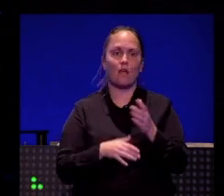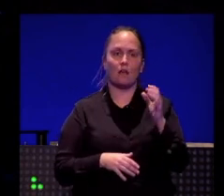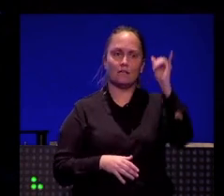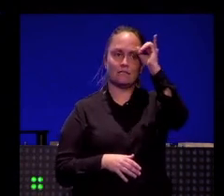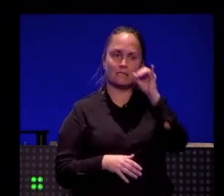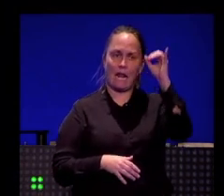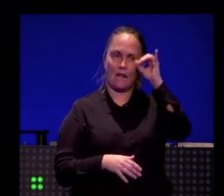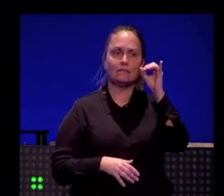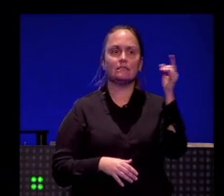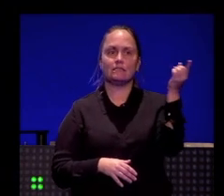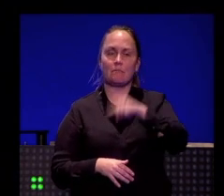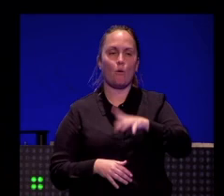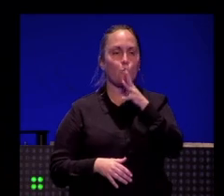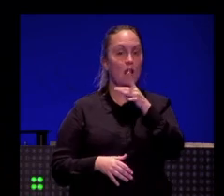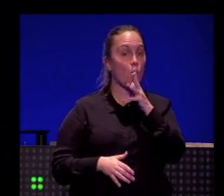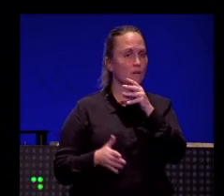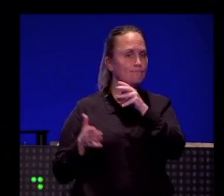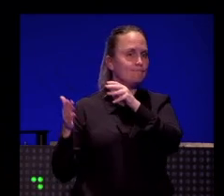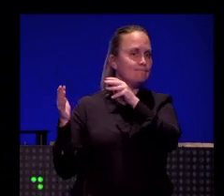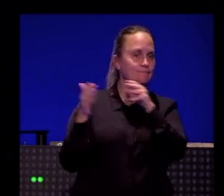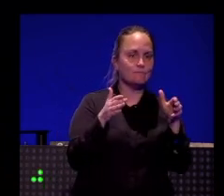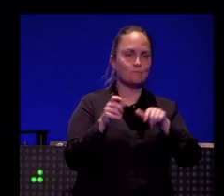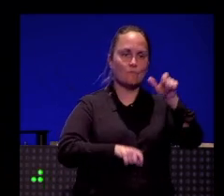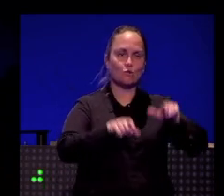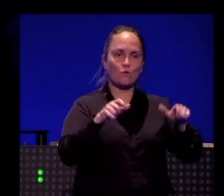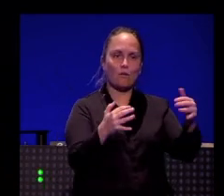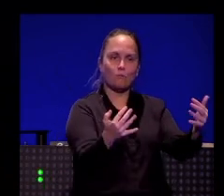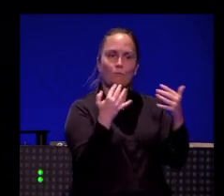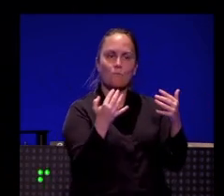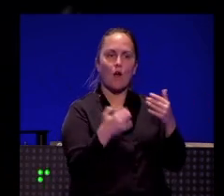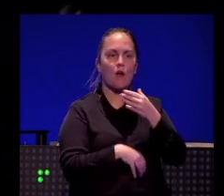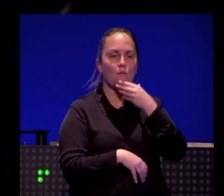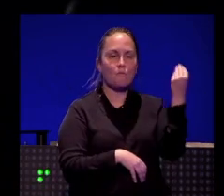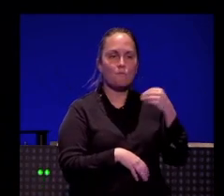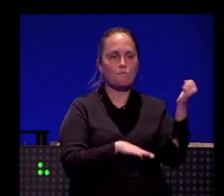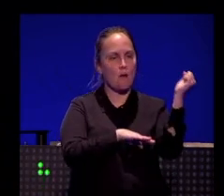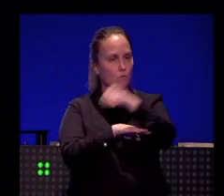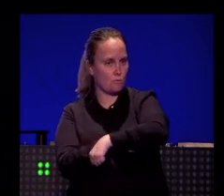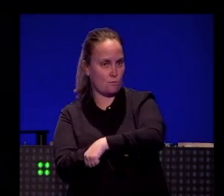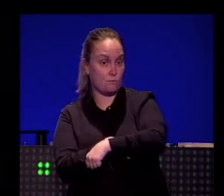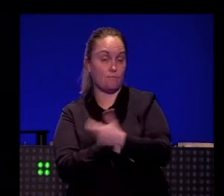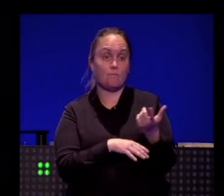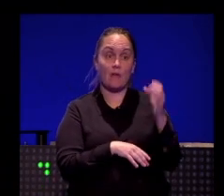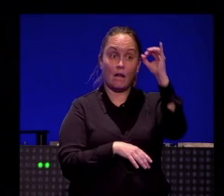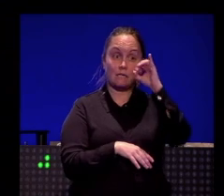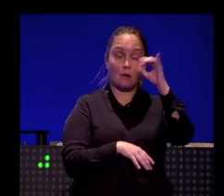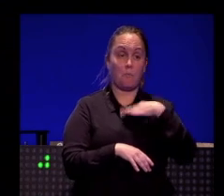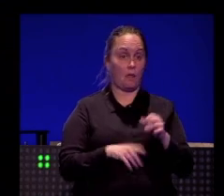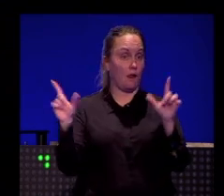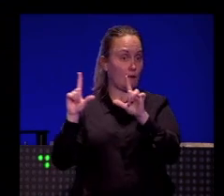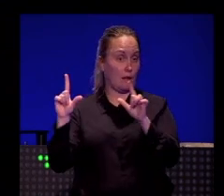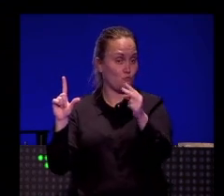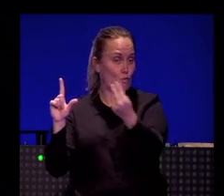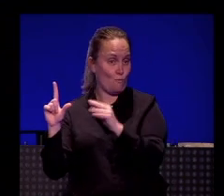poco el chip, porque nos dirigimos a un público más joven, ¿no? A lo mejor en Instagram, quien nos siga en Instagram no nos ve en el informativo.